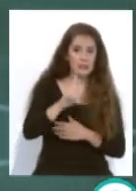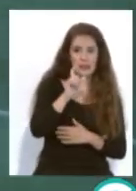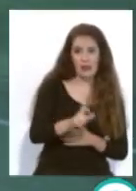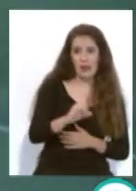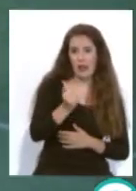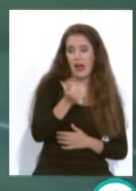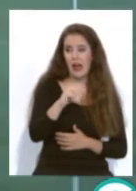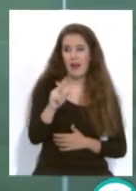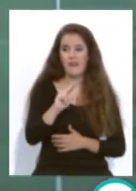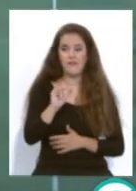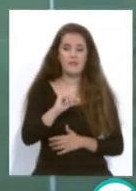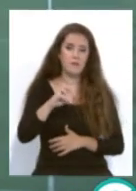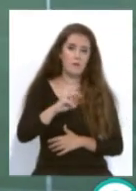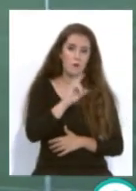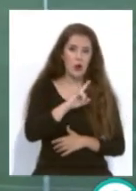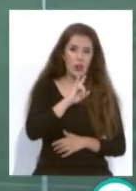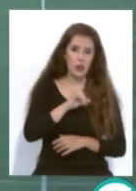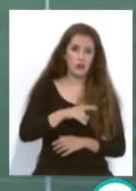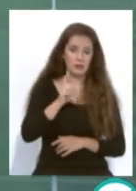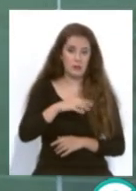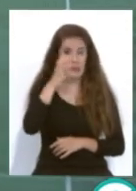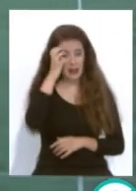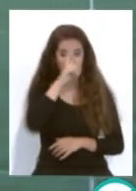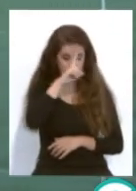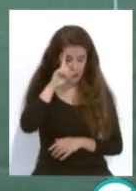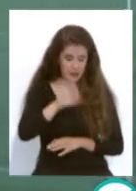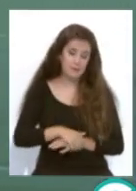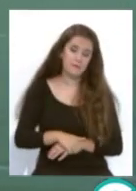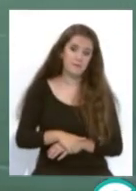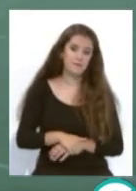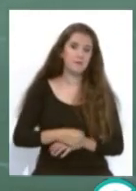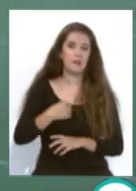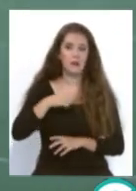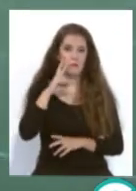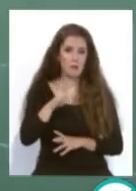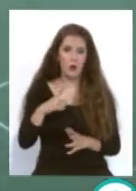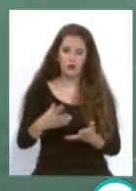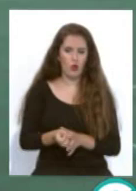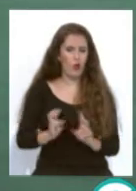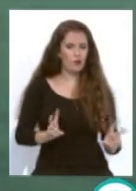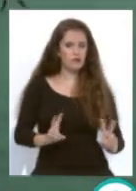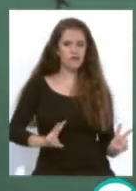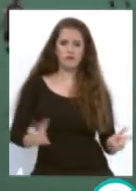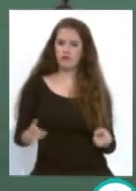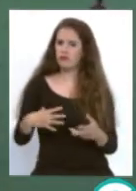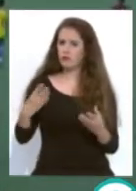futbolista también de la división inferior de Real Madrid pero vemos que estaban todos enchufados estaban todos